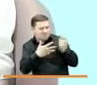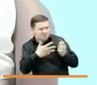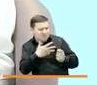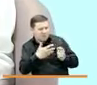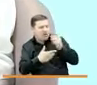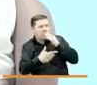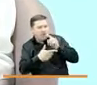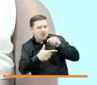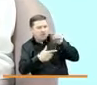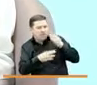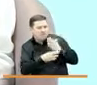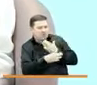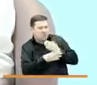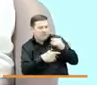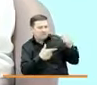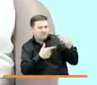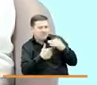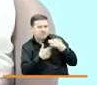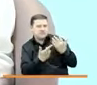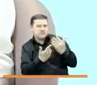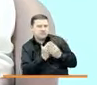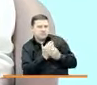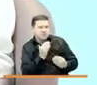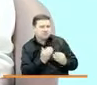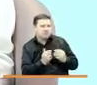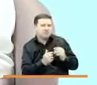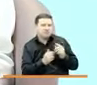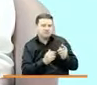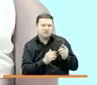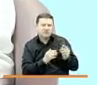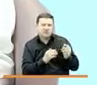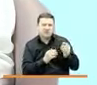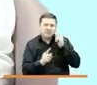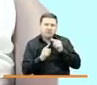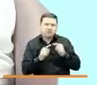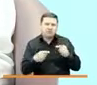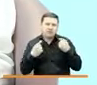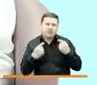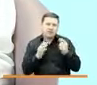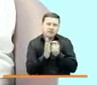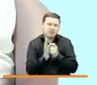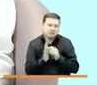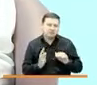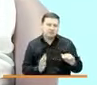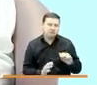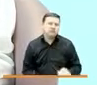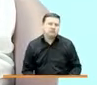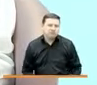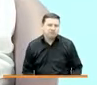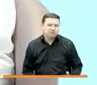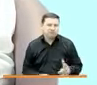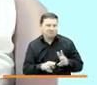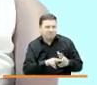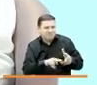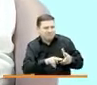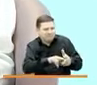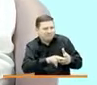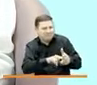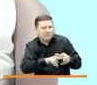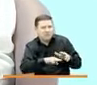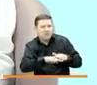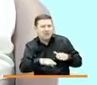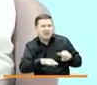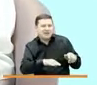los problemas de superación de la pobreza. Todas esas metas, de alguna manera, fueron entorpecidas por el